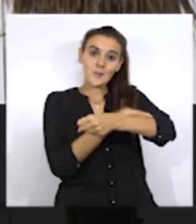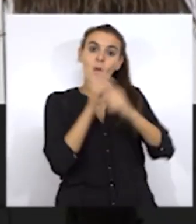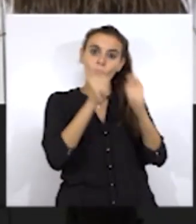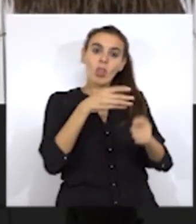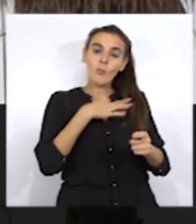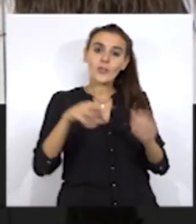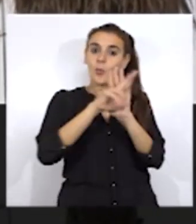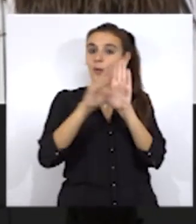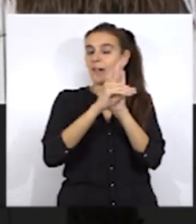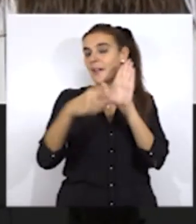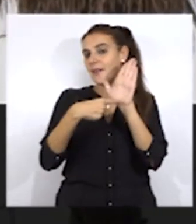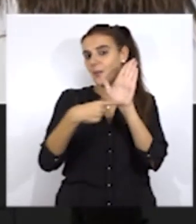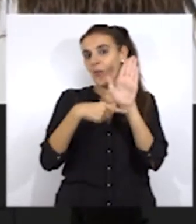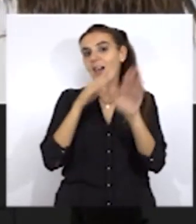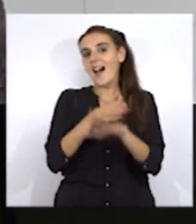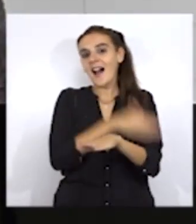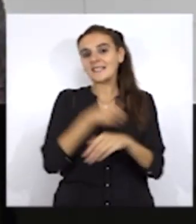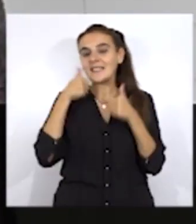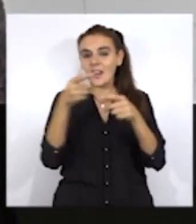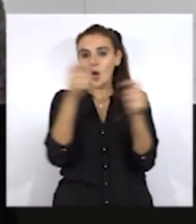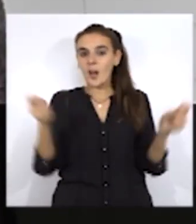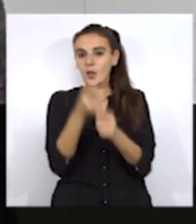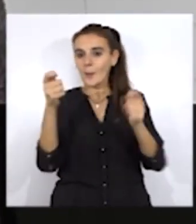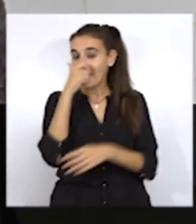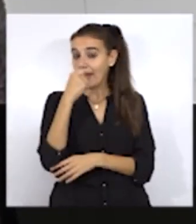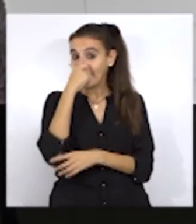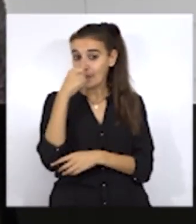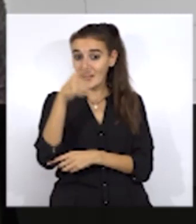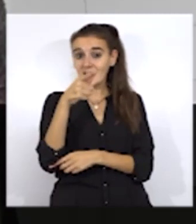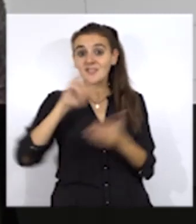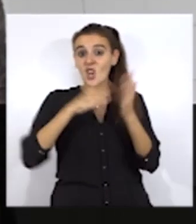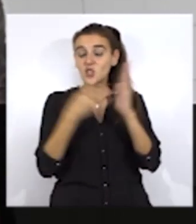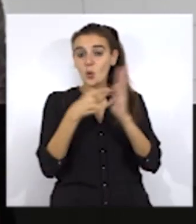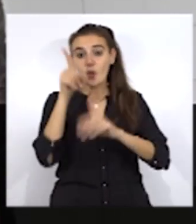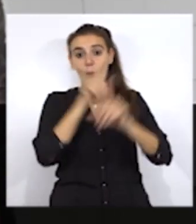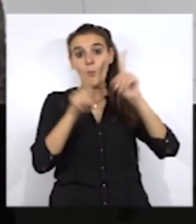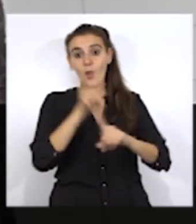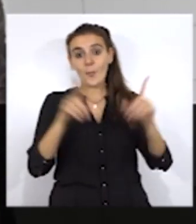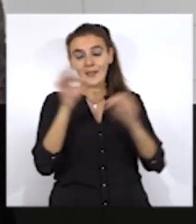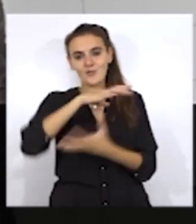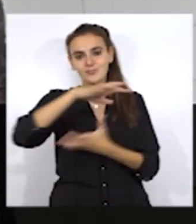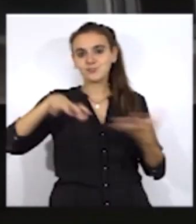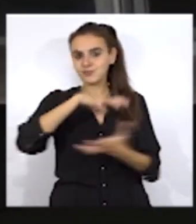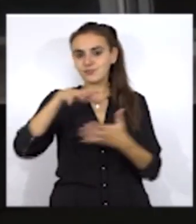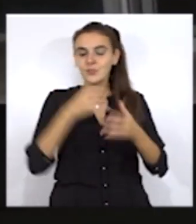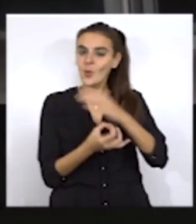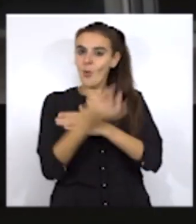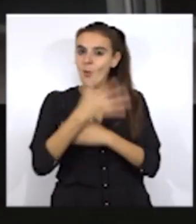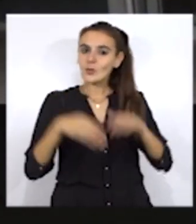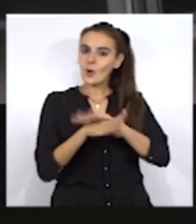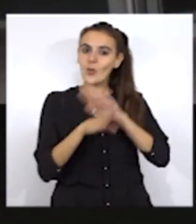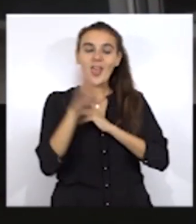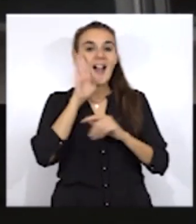antes del inicio de la campaña de gripe y que soluciona los posibles conflictos que pudieran haberse dado de persistir esta situación. Solo